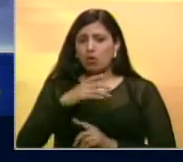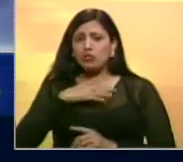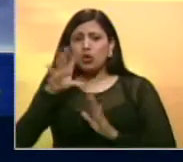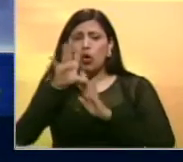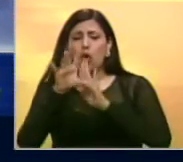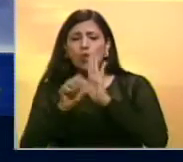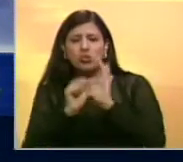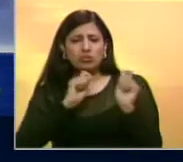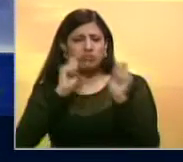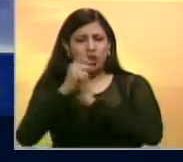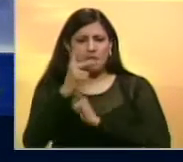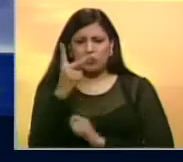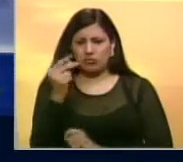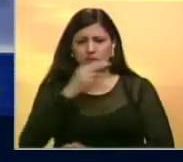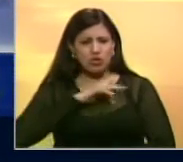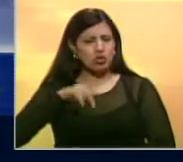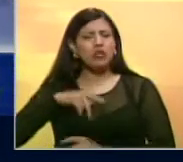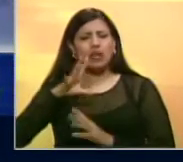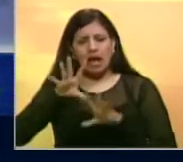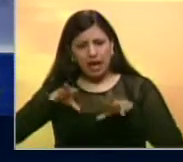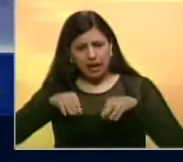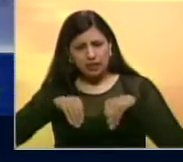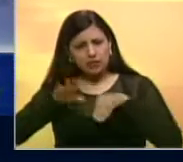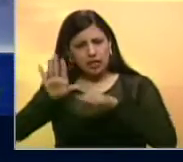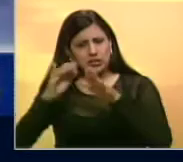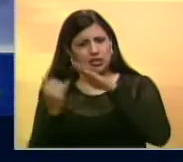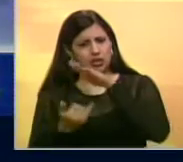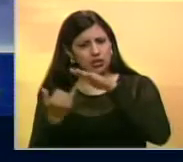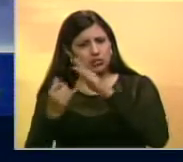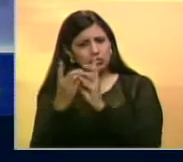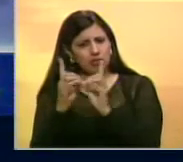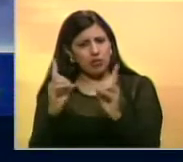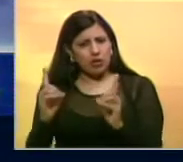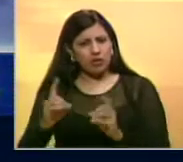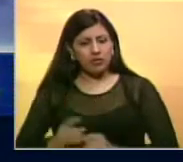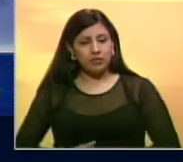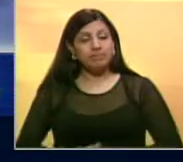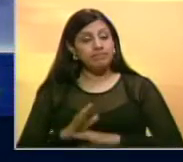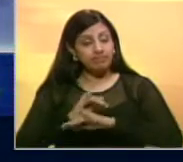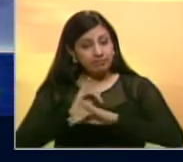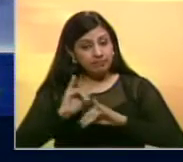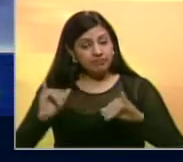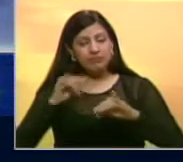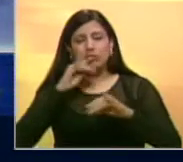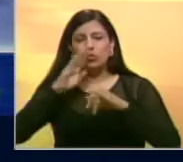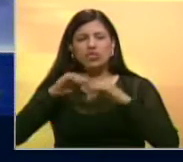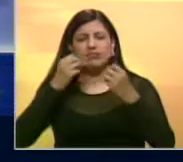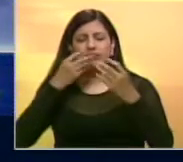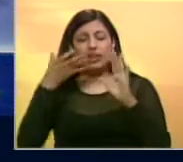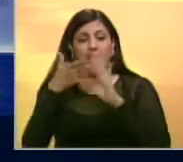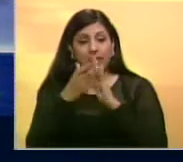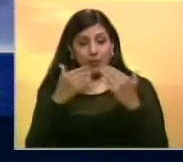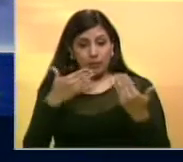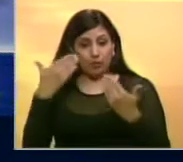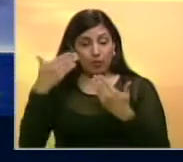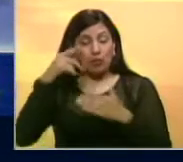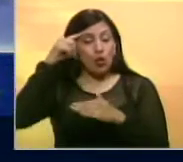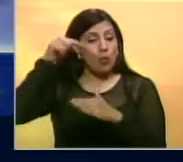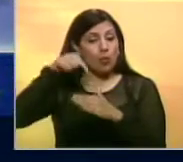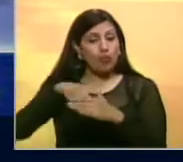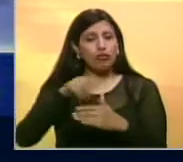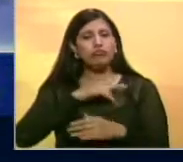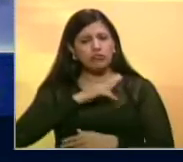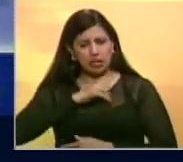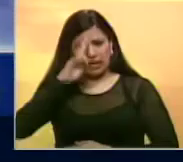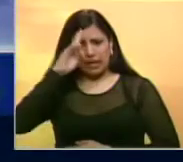constitucional ni para desconocer la institucionalidad democrática. Finalmente reiteró que el órgano castrense es profundamente